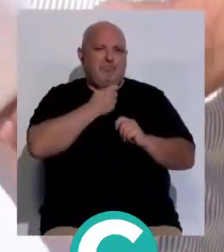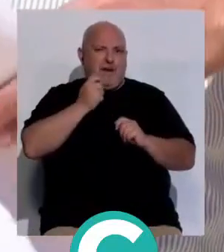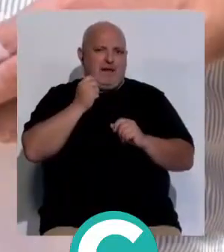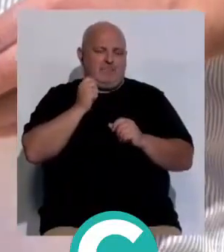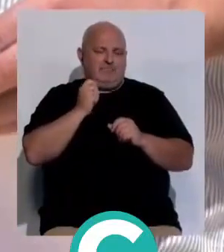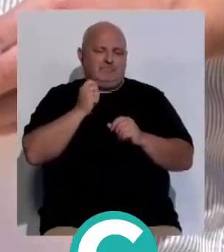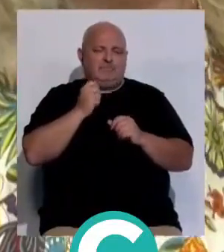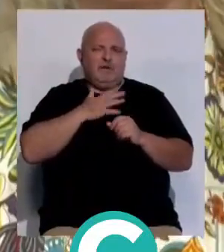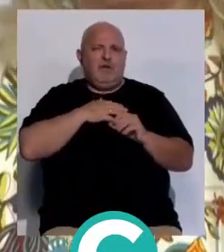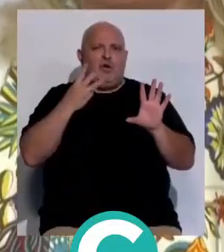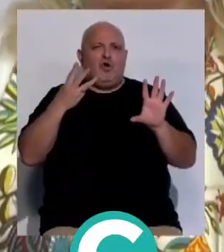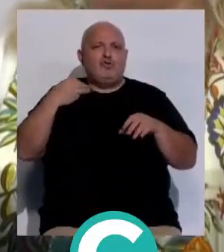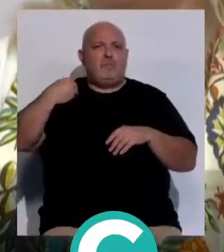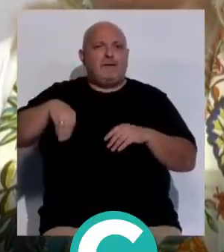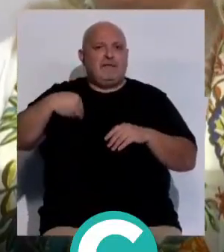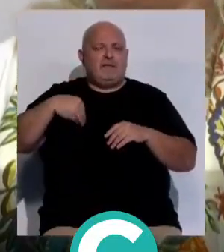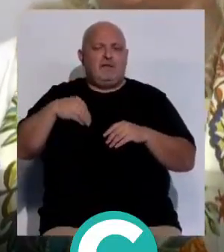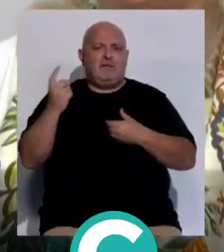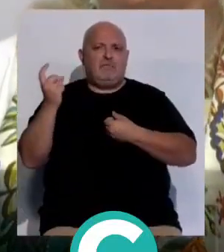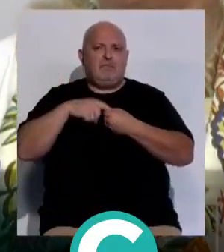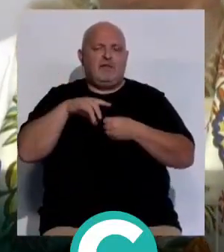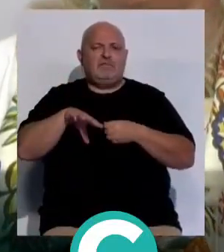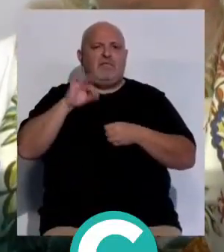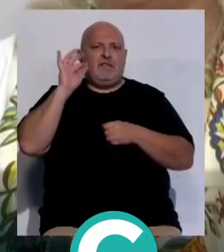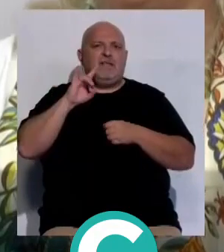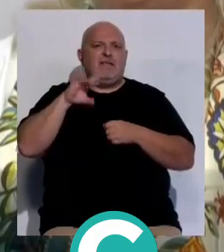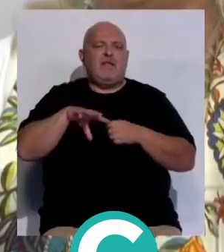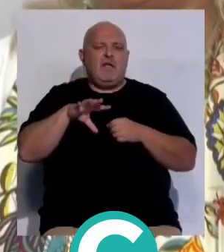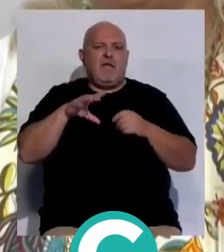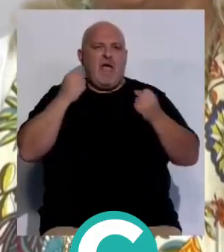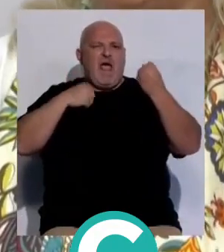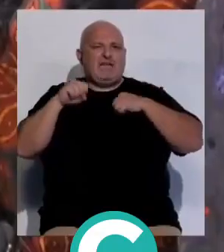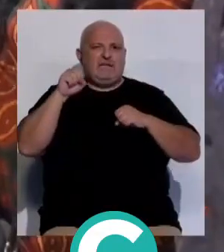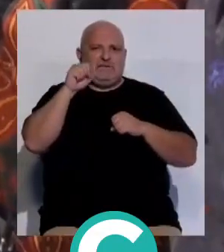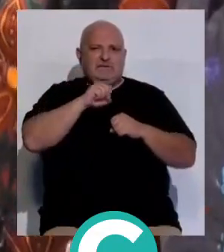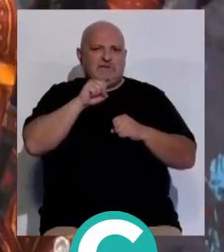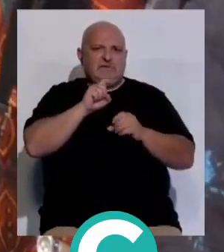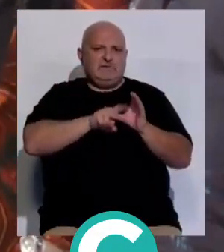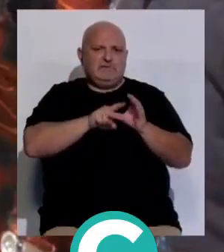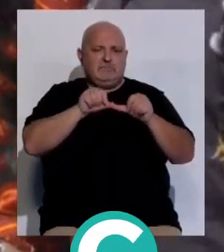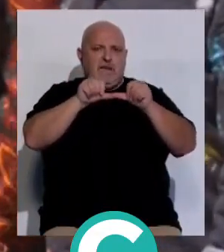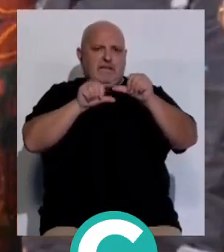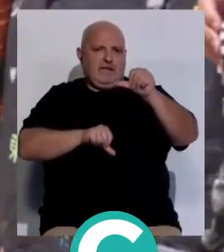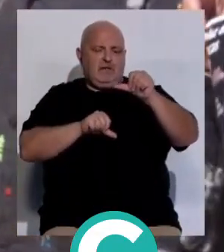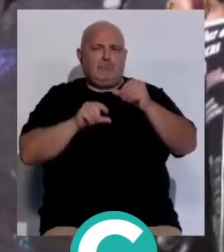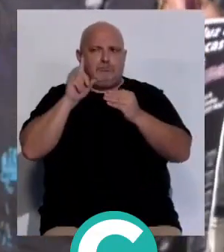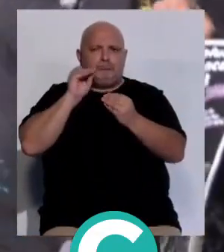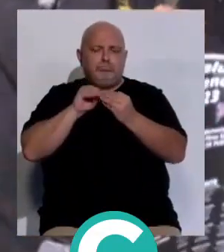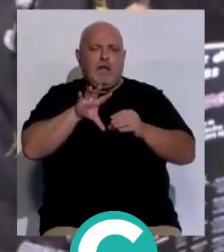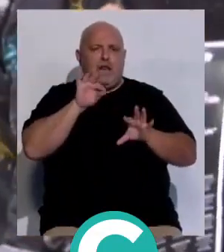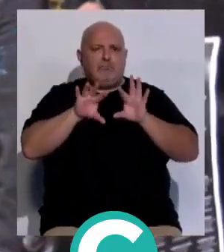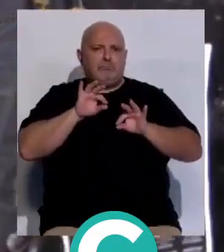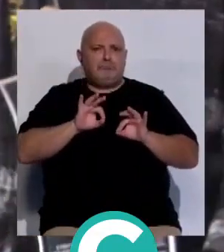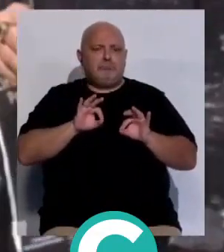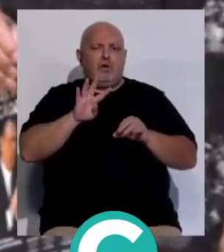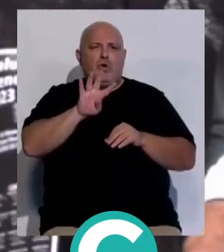vez más contamos con los ocho presidentes de las federaciones para decidir quién eran los artistas que tenían que formar ese catálogo. Por unanimidad se decide que tienen